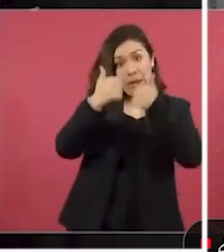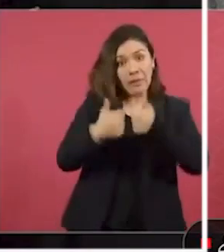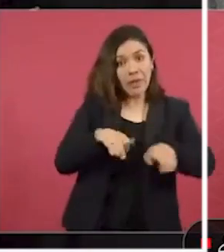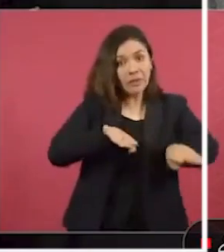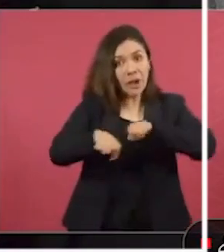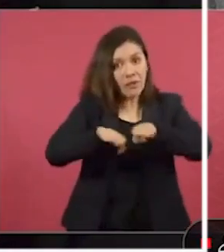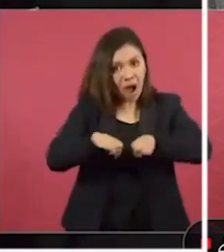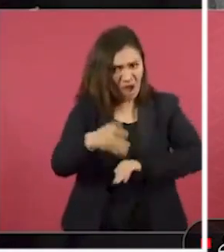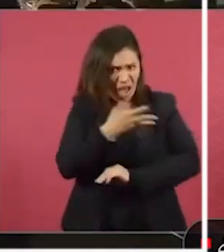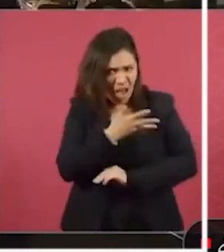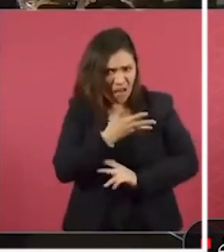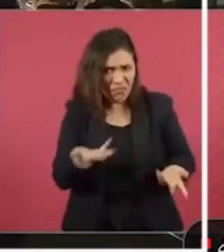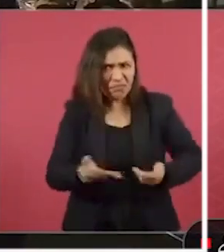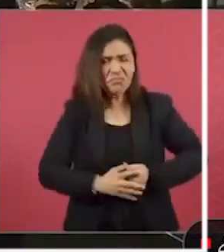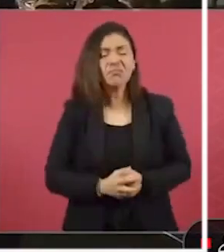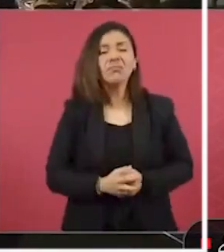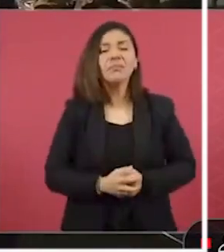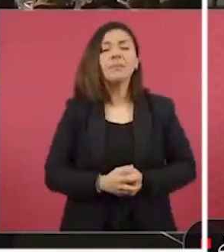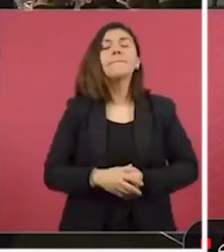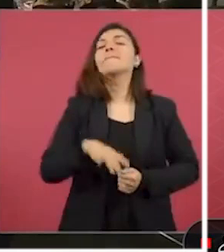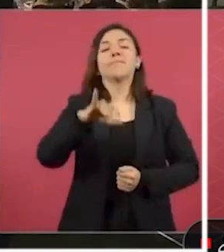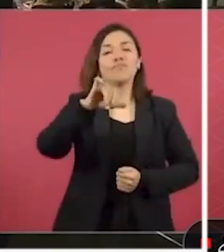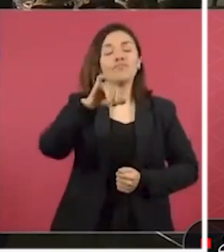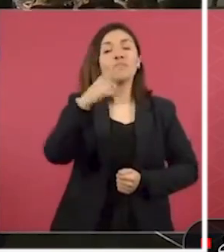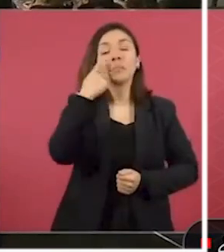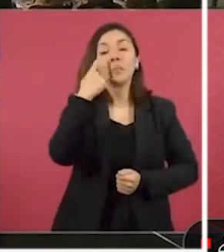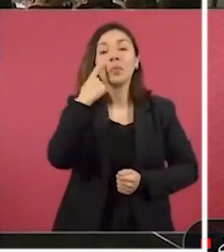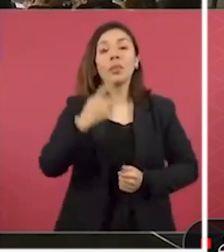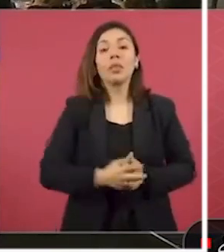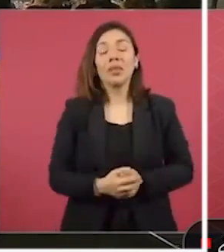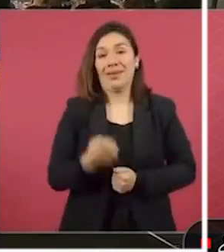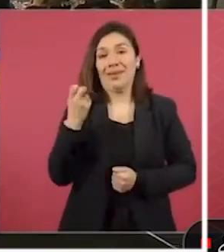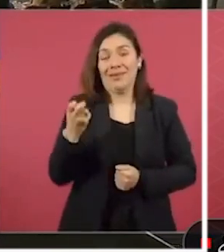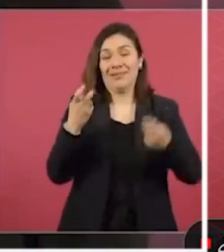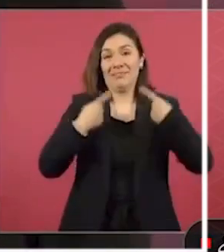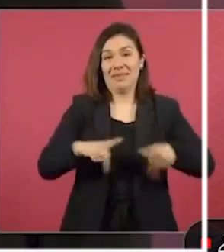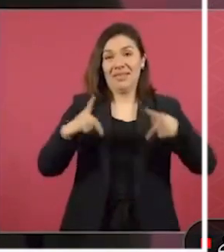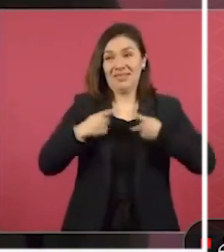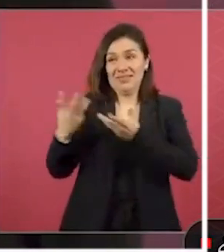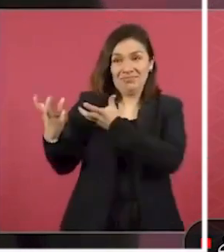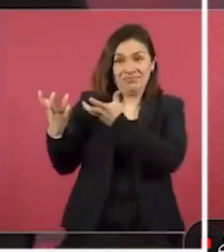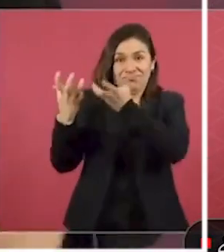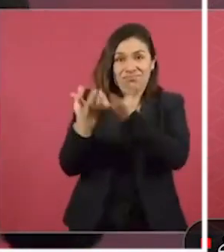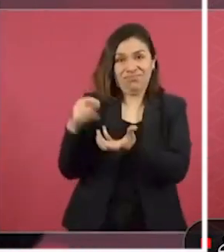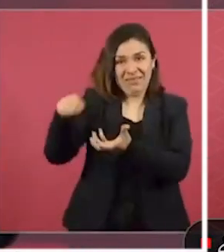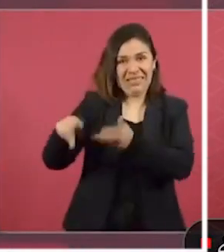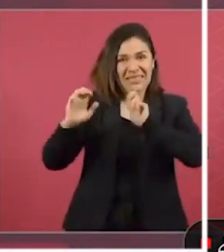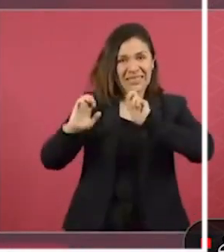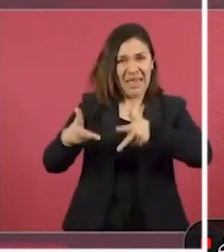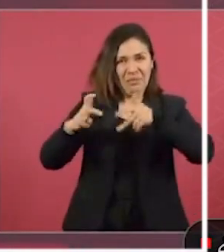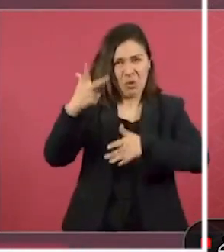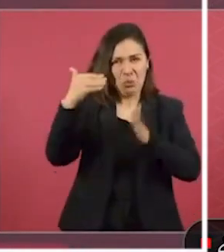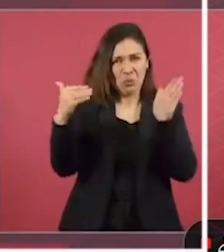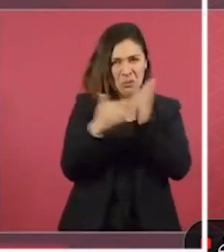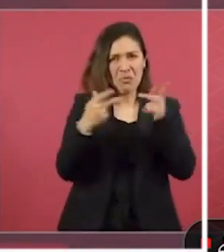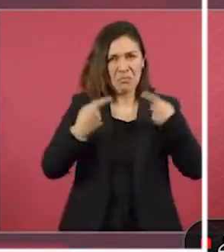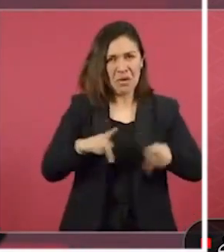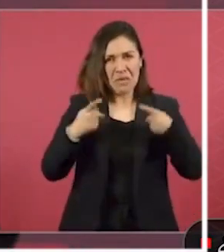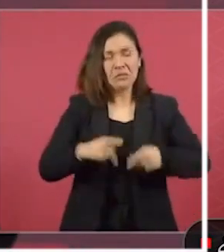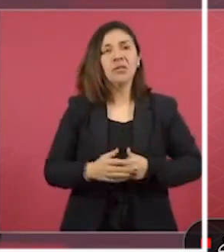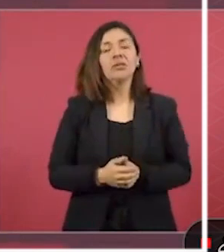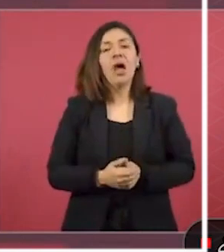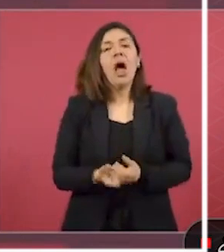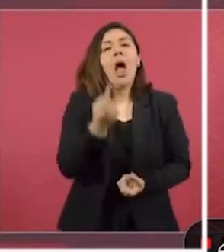el caso de esta caravana ya se han ido